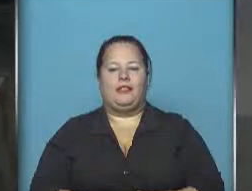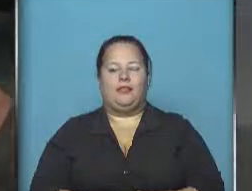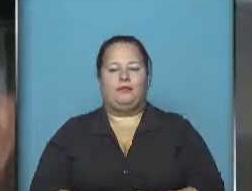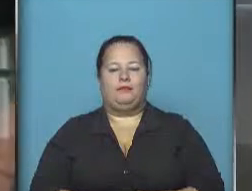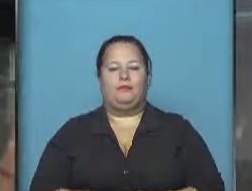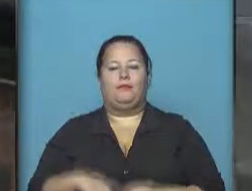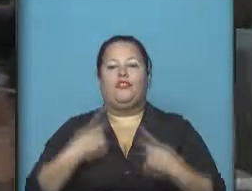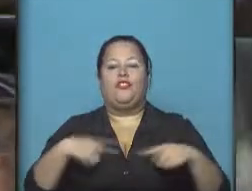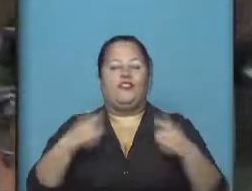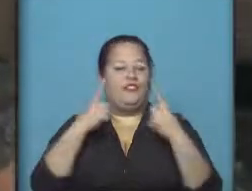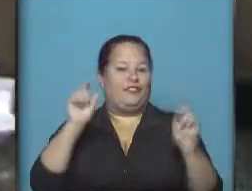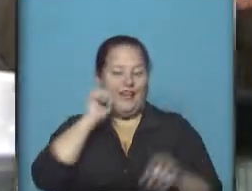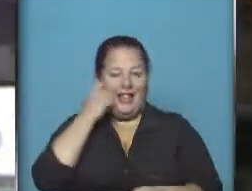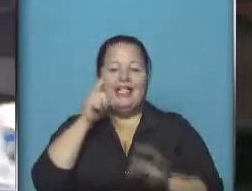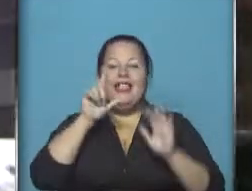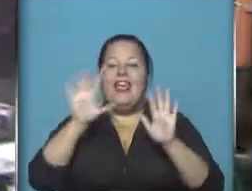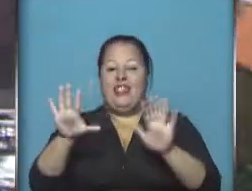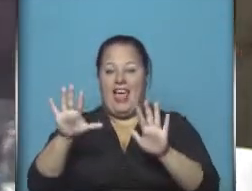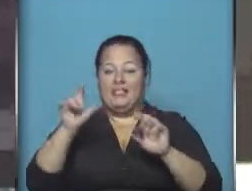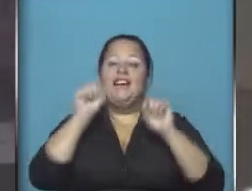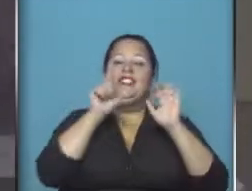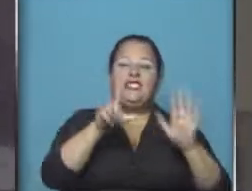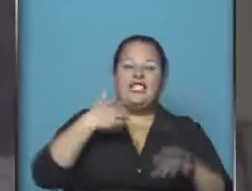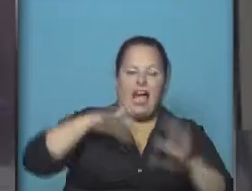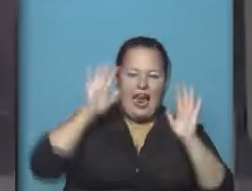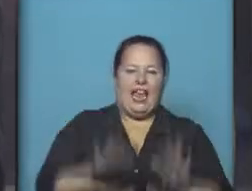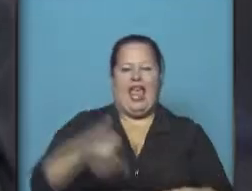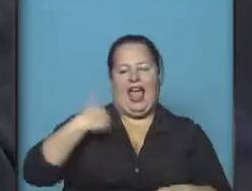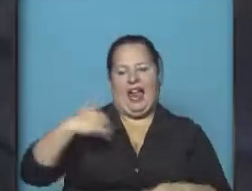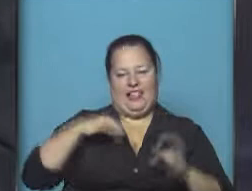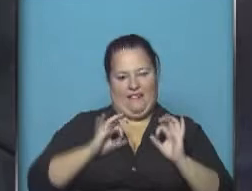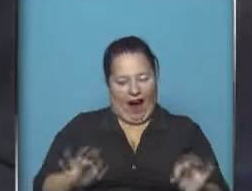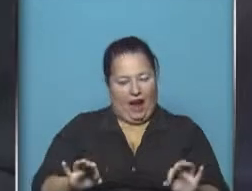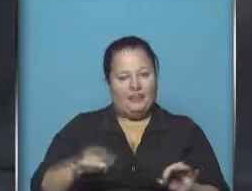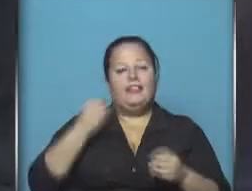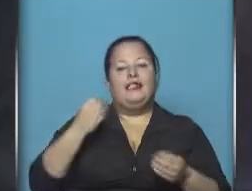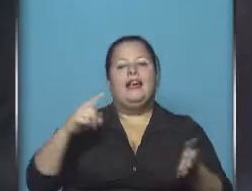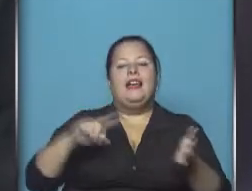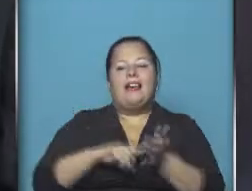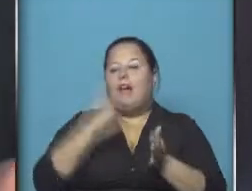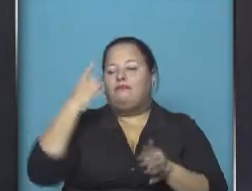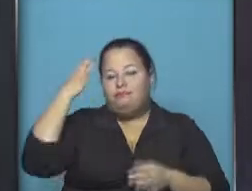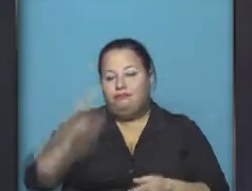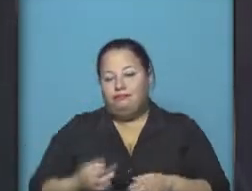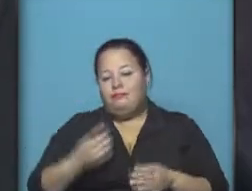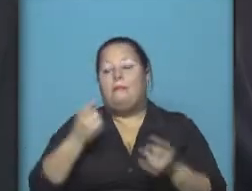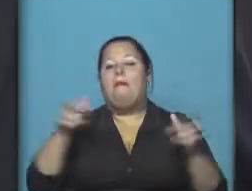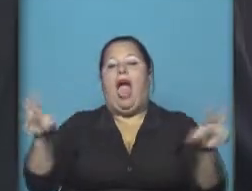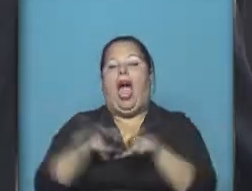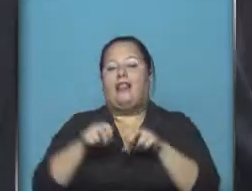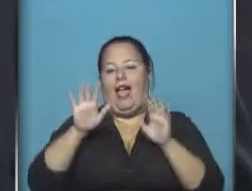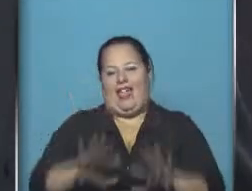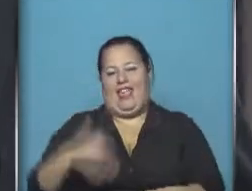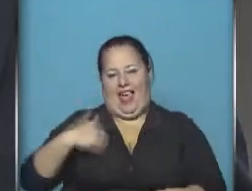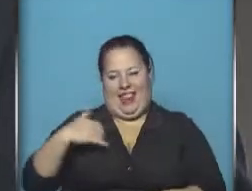Y la noticia es realmente excelente porque 7 de cada 10 argentinos deciden quedarse en nuestro país y es capital genuino que queda dentro de los límites